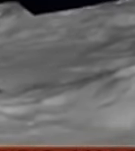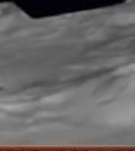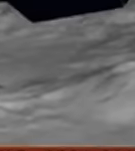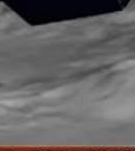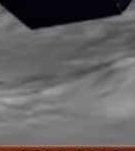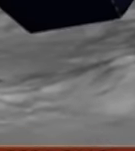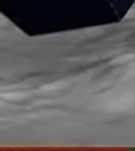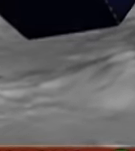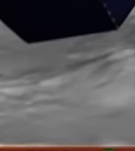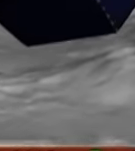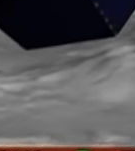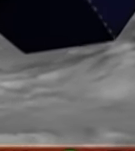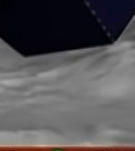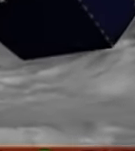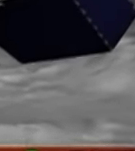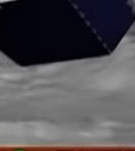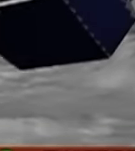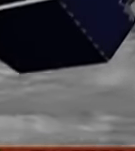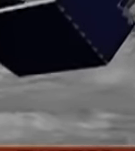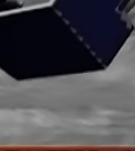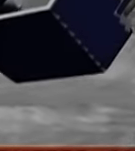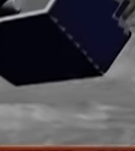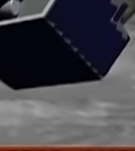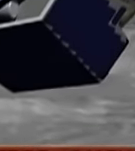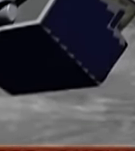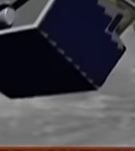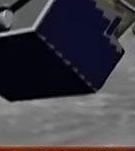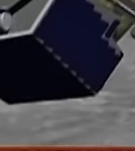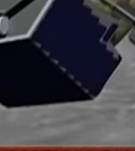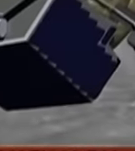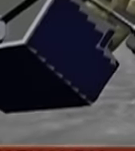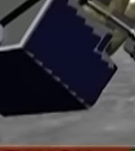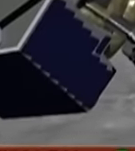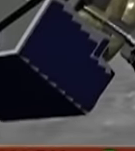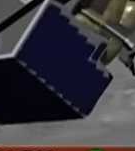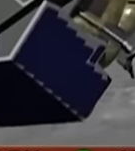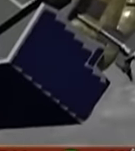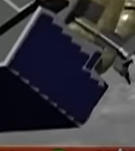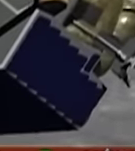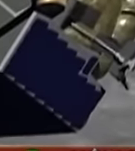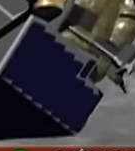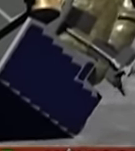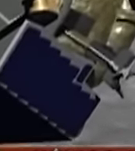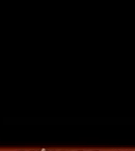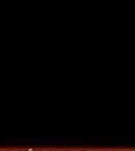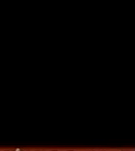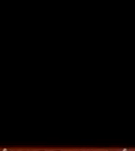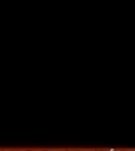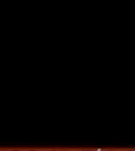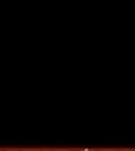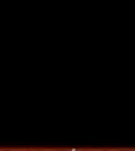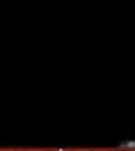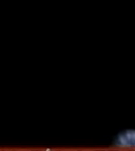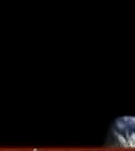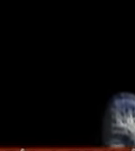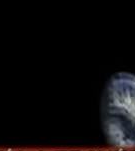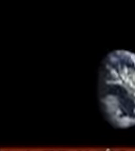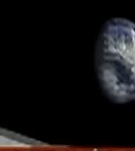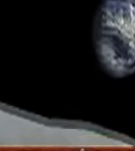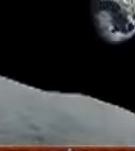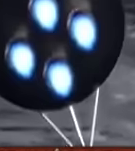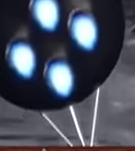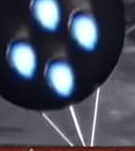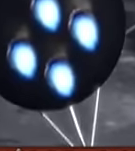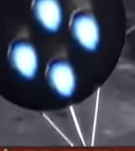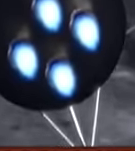una nueva beta para las misiones espaciales la beta de las empresas privadas en esta ocasión se entregarán